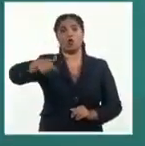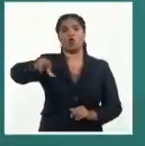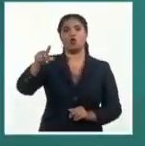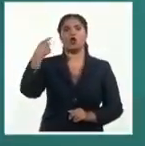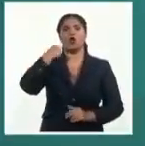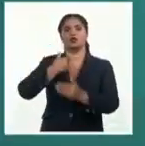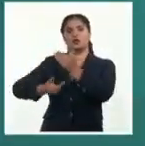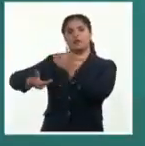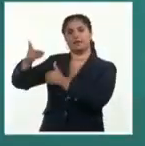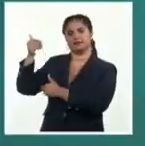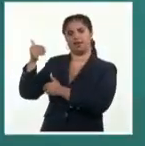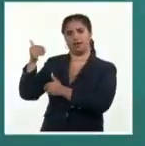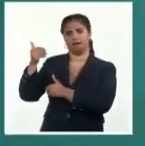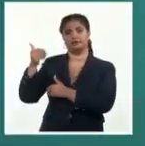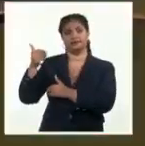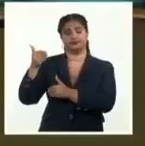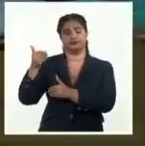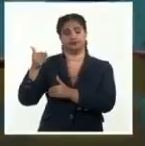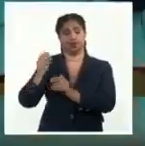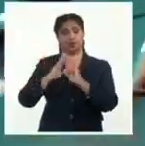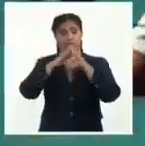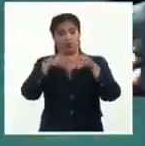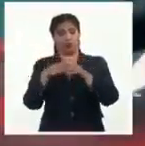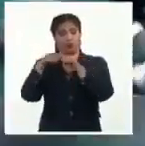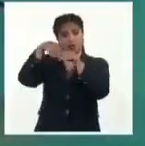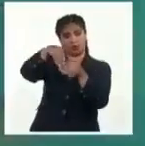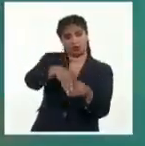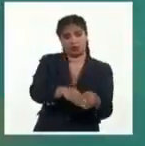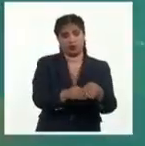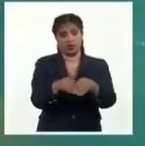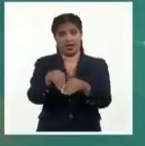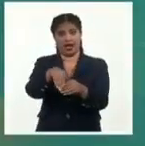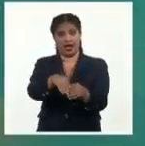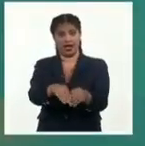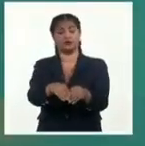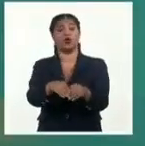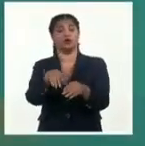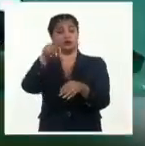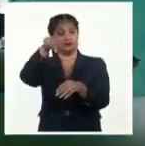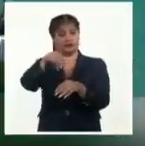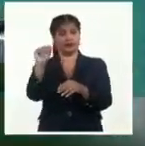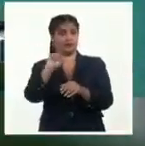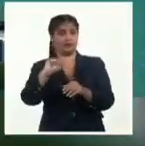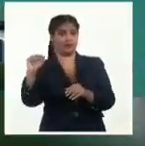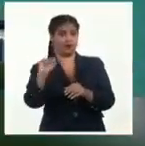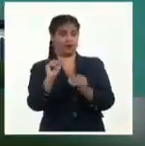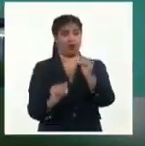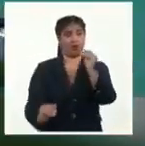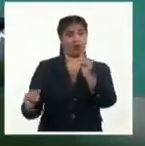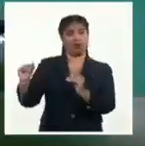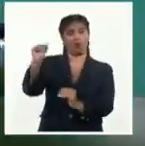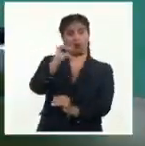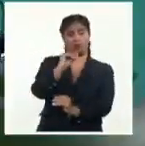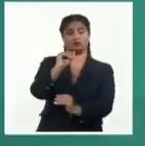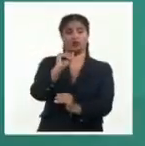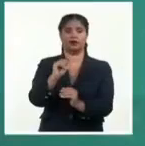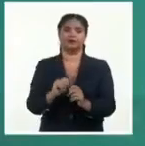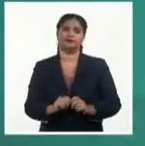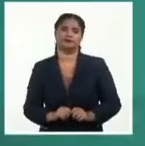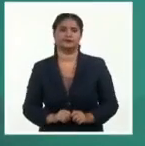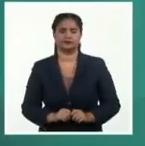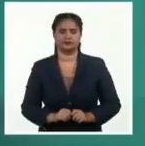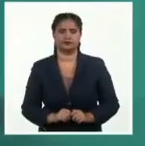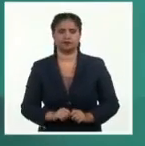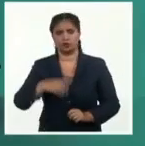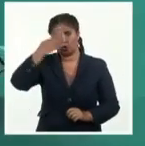pasado, cuando el bote cubano finalizó igualado al de Oman en la liga clasificatoria y se ubicó por delante de potencias de nuestra área como